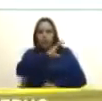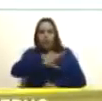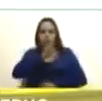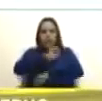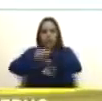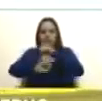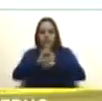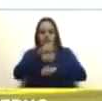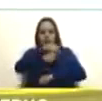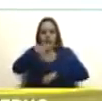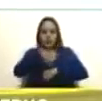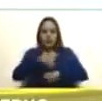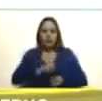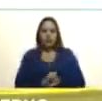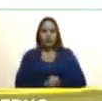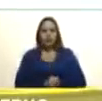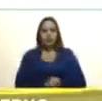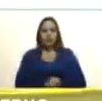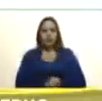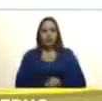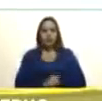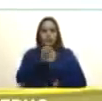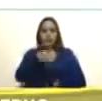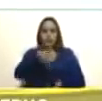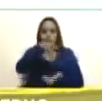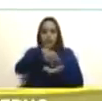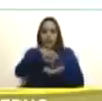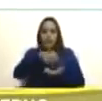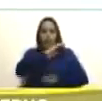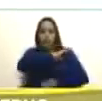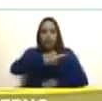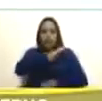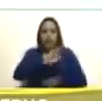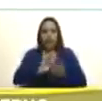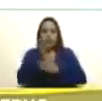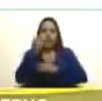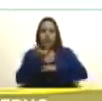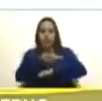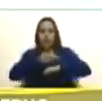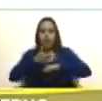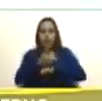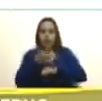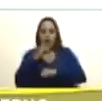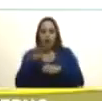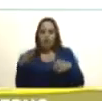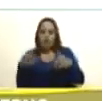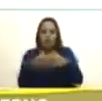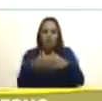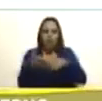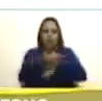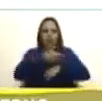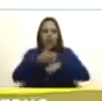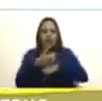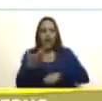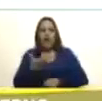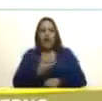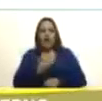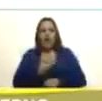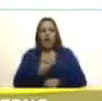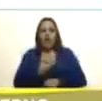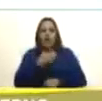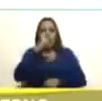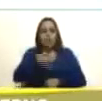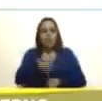Defensa de la Nación en presencia del Consejo Federal de Gobierno que agrupa gobernadores alcaldes y poder